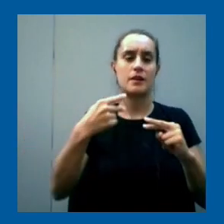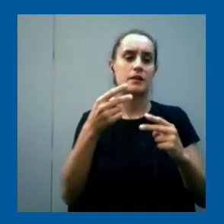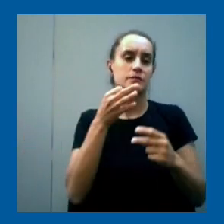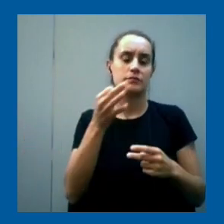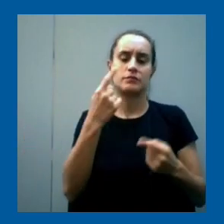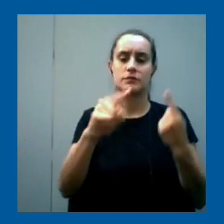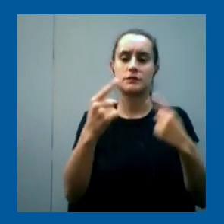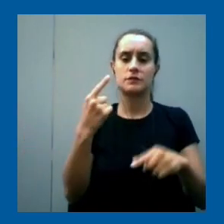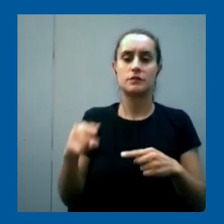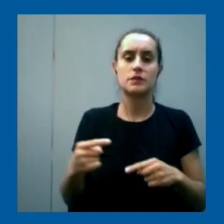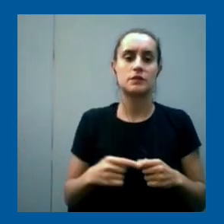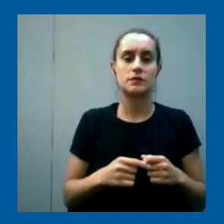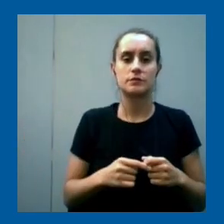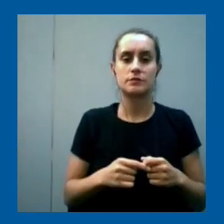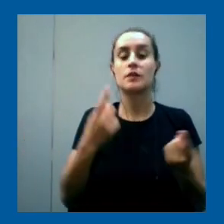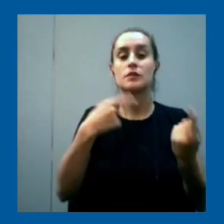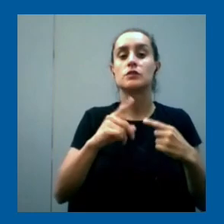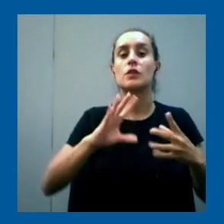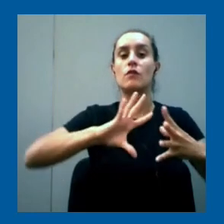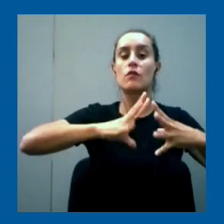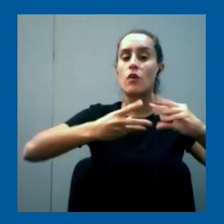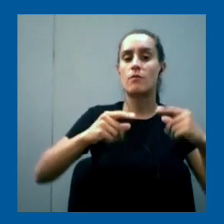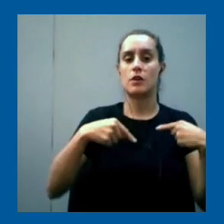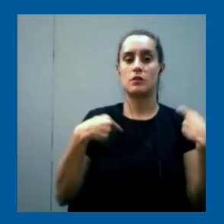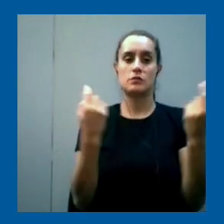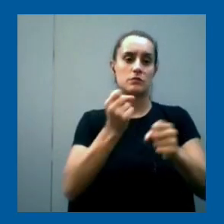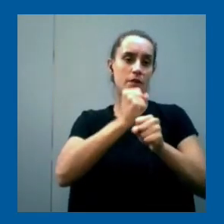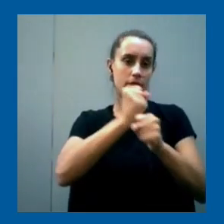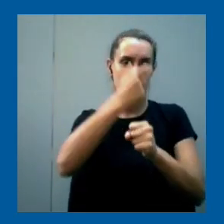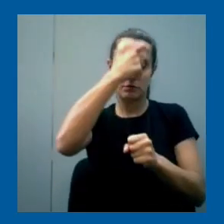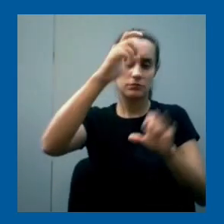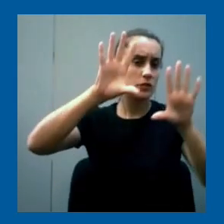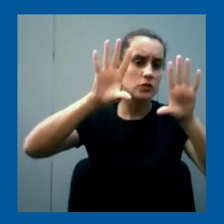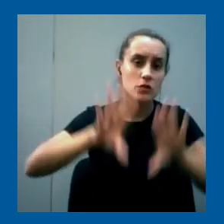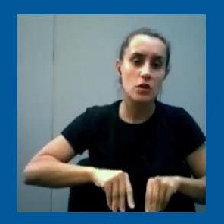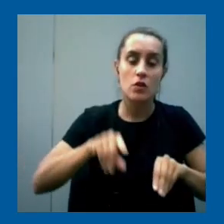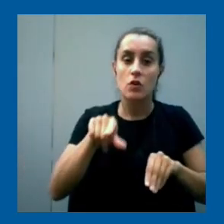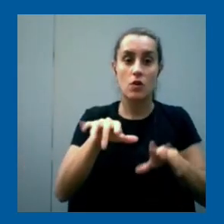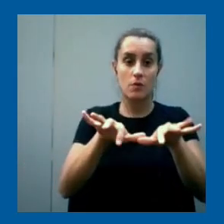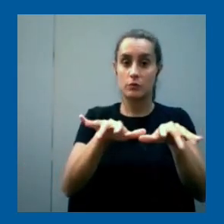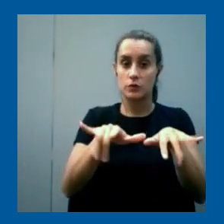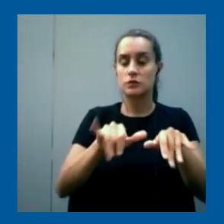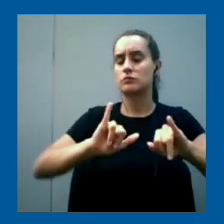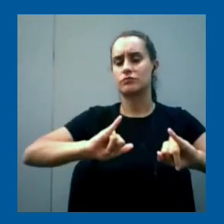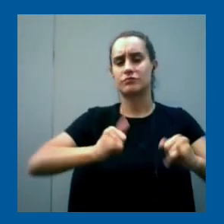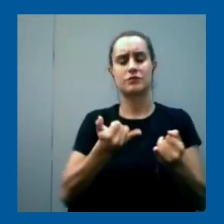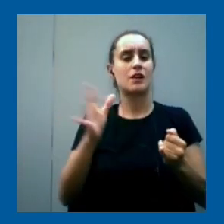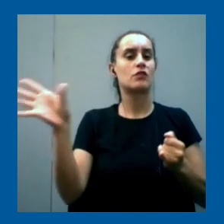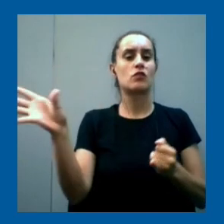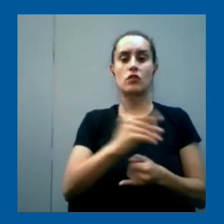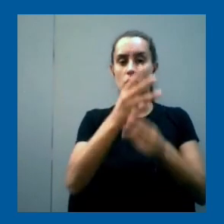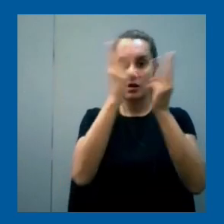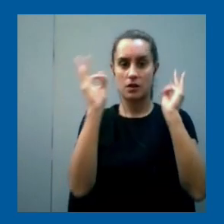etcétera la forma en la que hacemos ciencia todo digamos la computación está transversalizando todas las ramas y todas las áreas